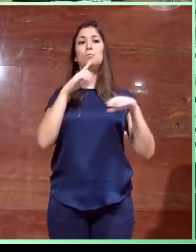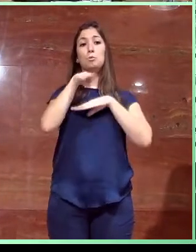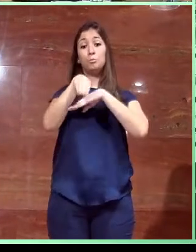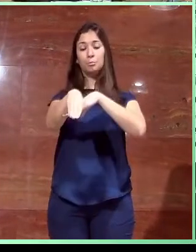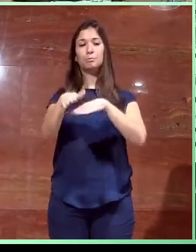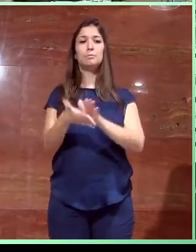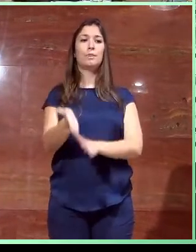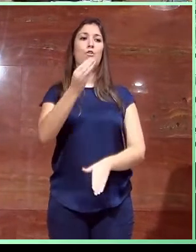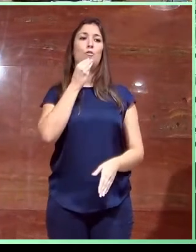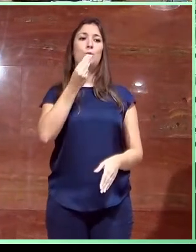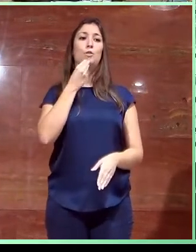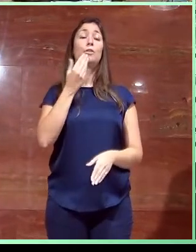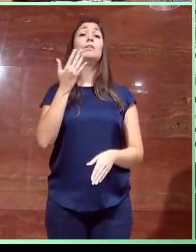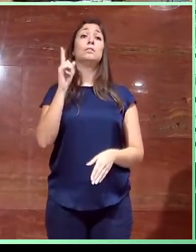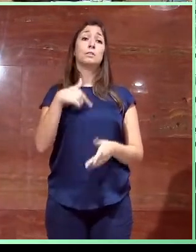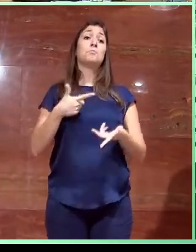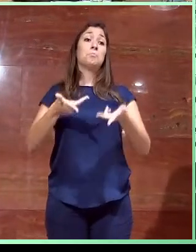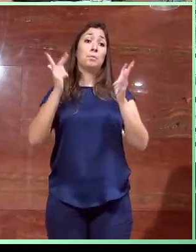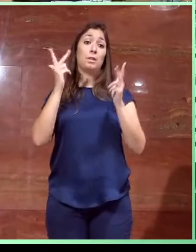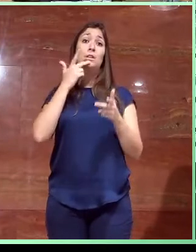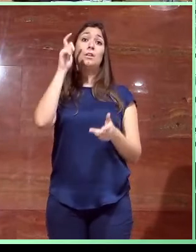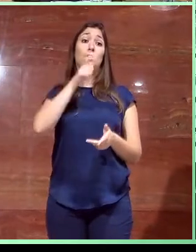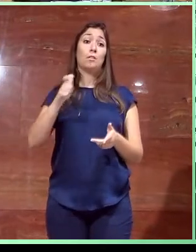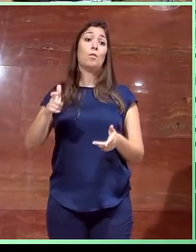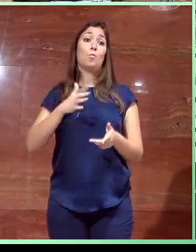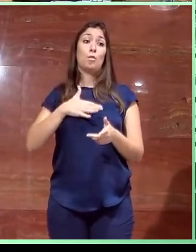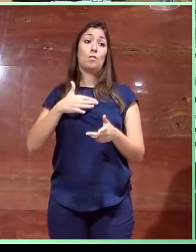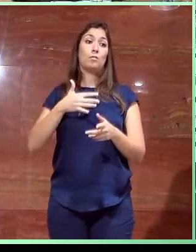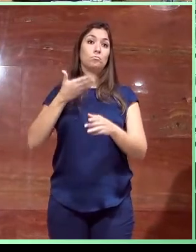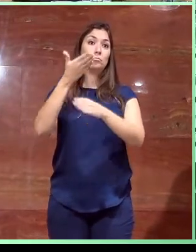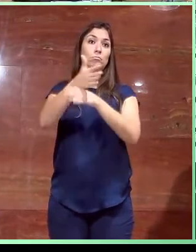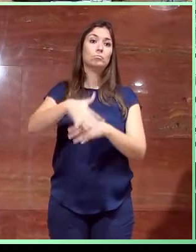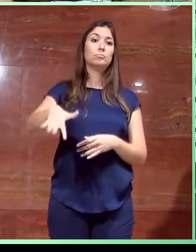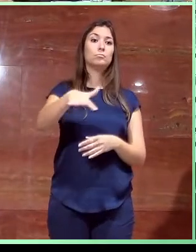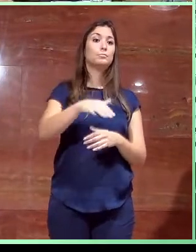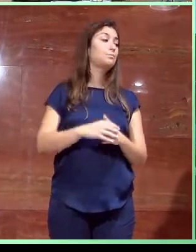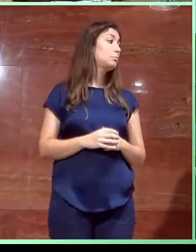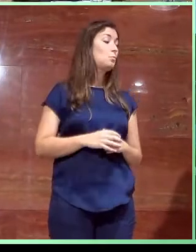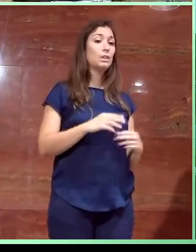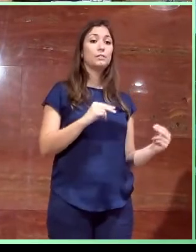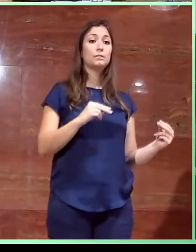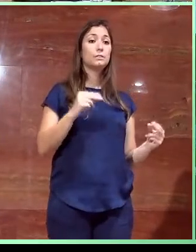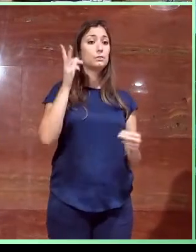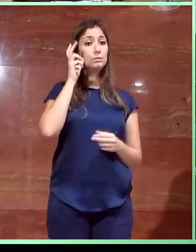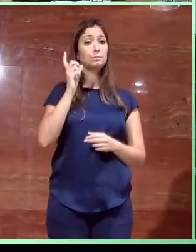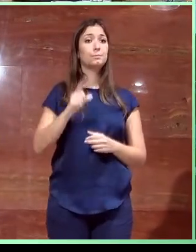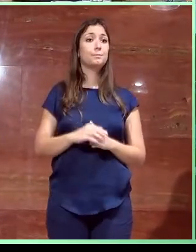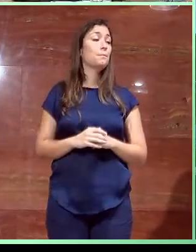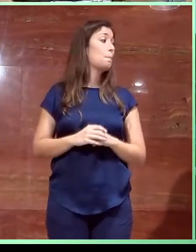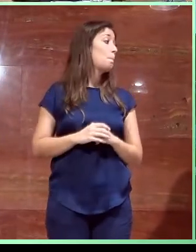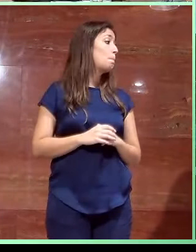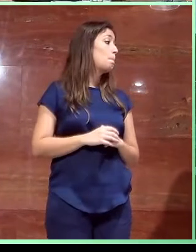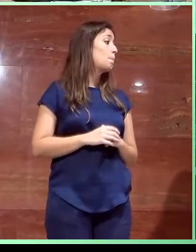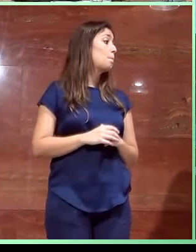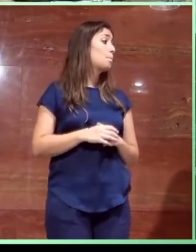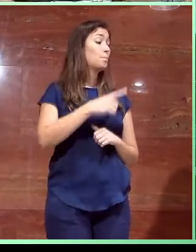habría que resolver también para permitir que alguien pudiese usar el edificio. Yo creo que... Bueno, y ya la